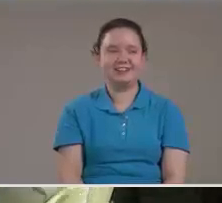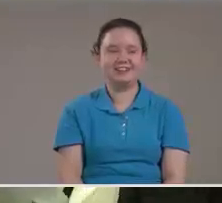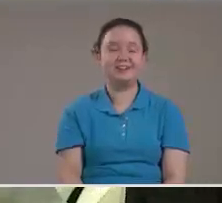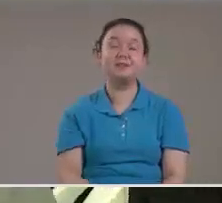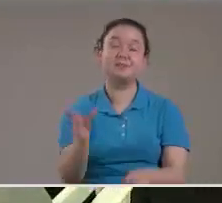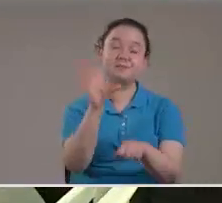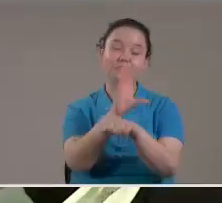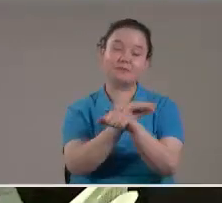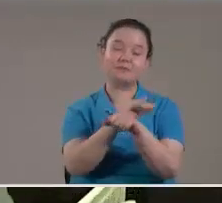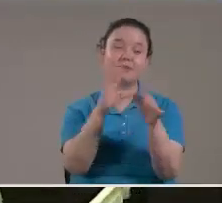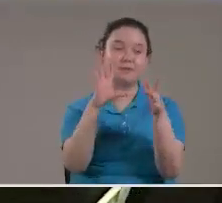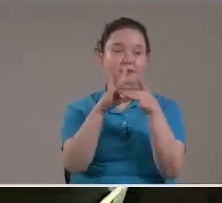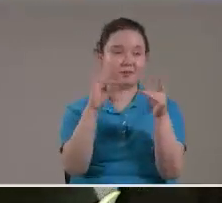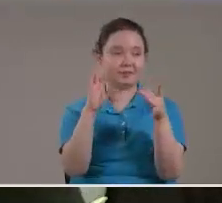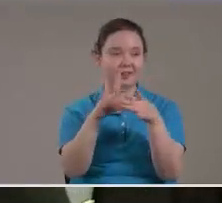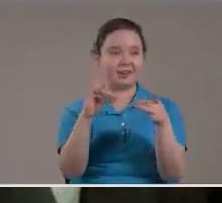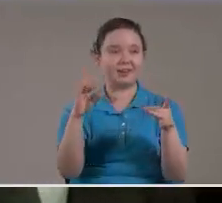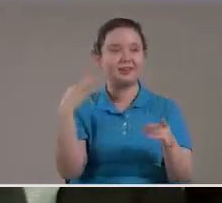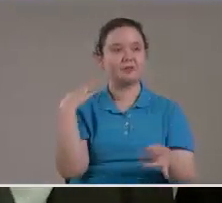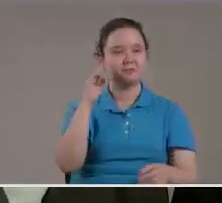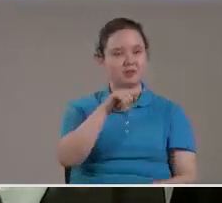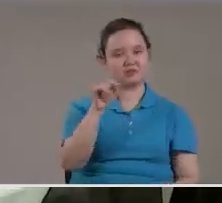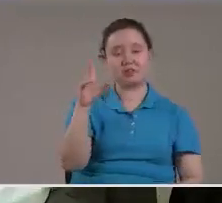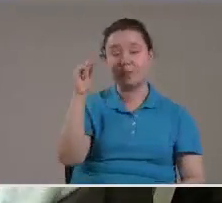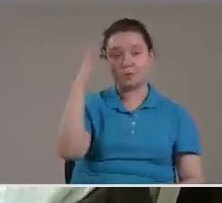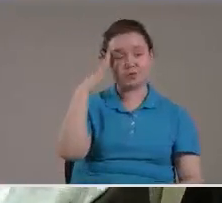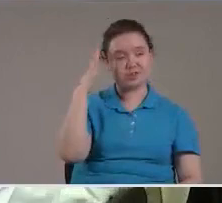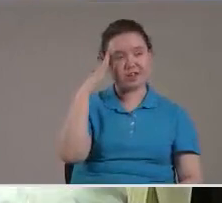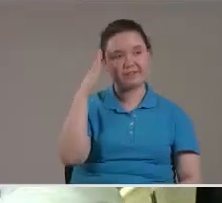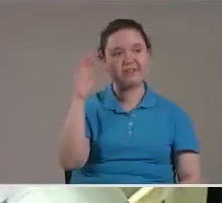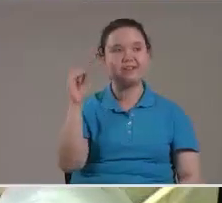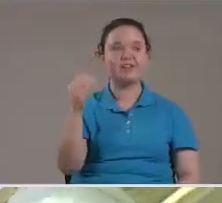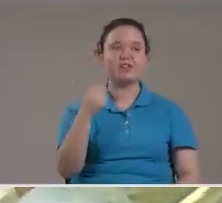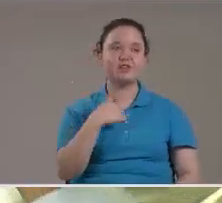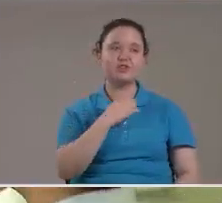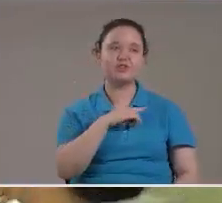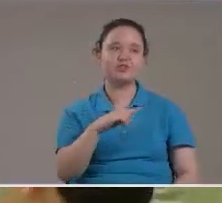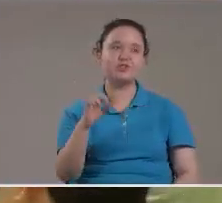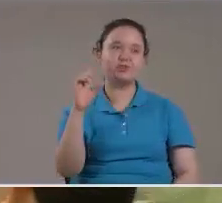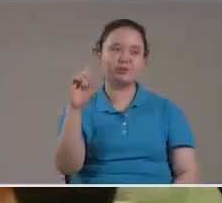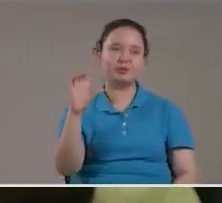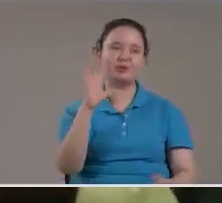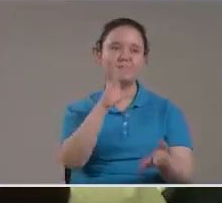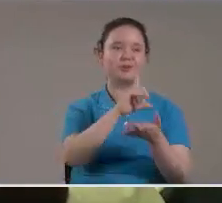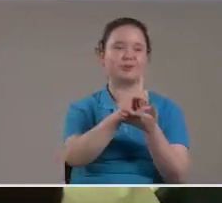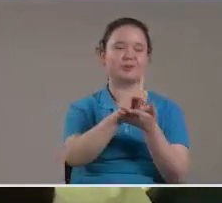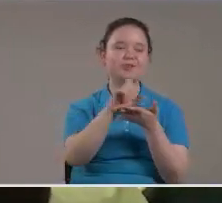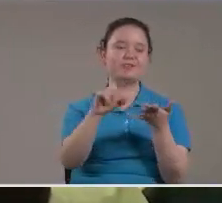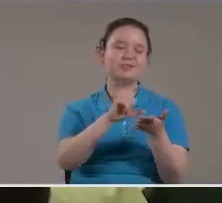Déjeme contarle Para los que no saben Que yo soy Un ciudadano De oro